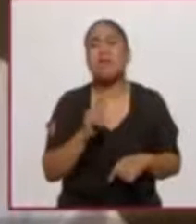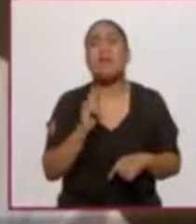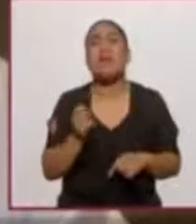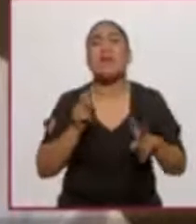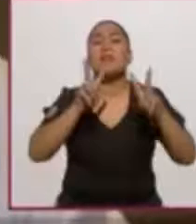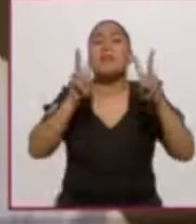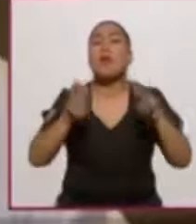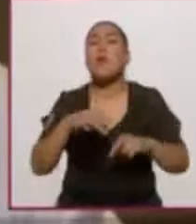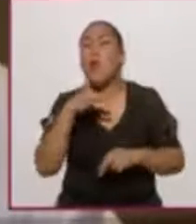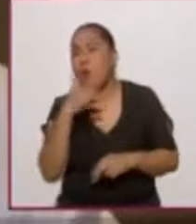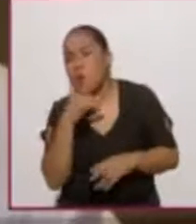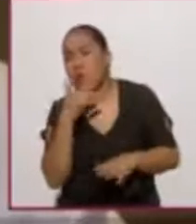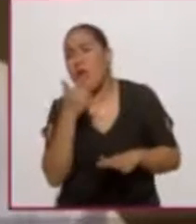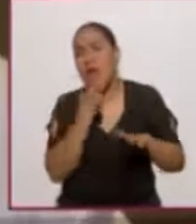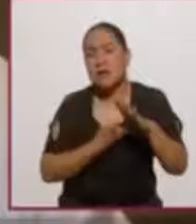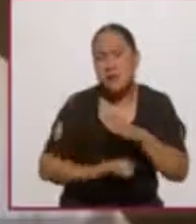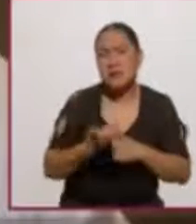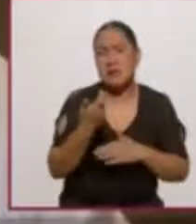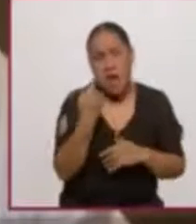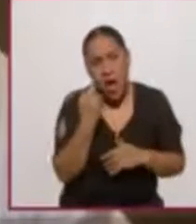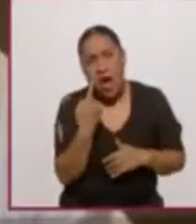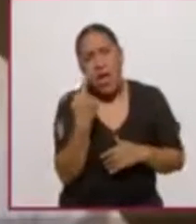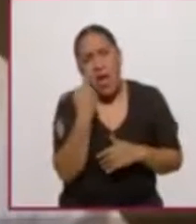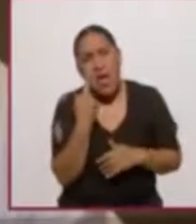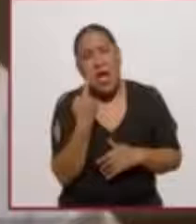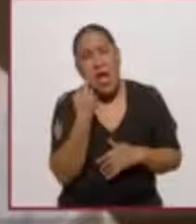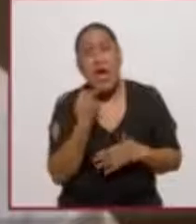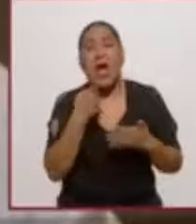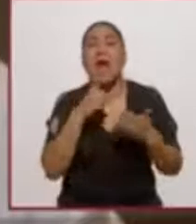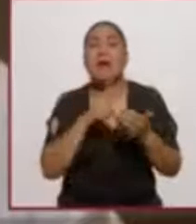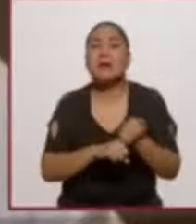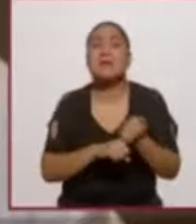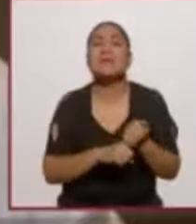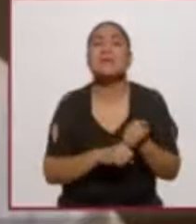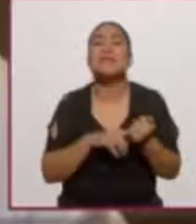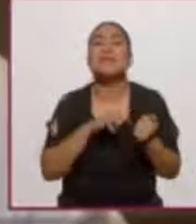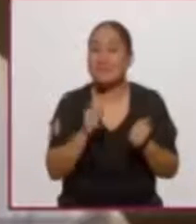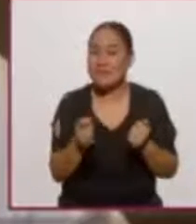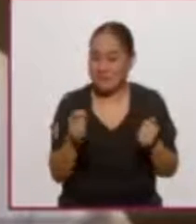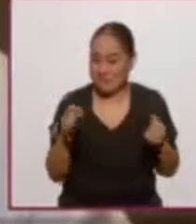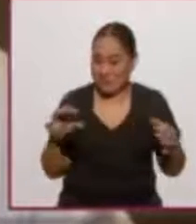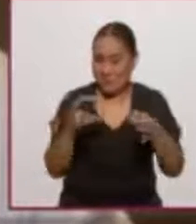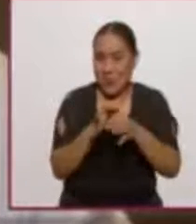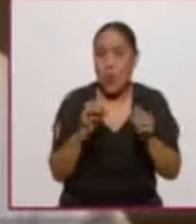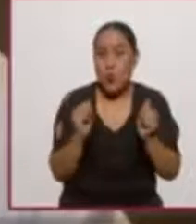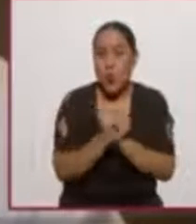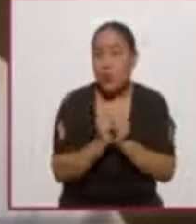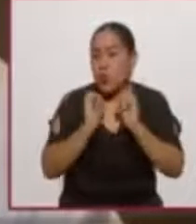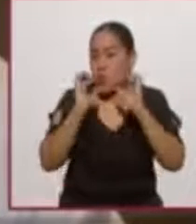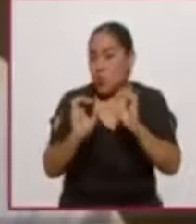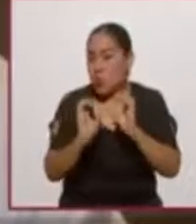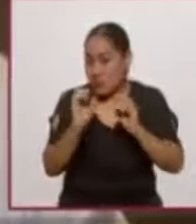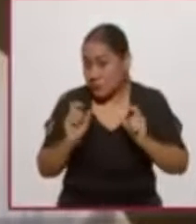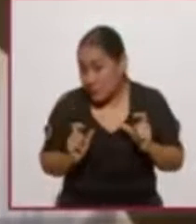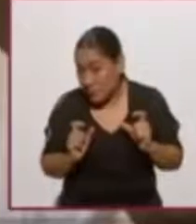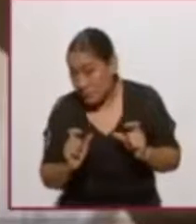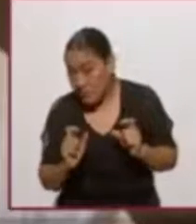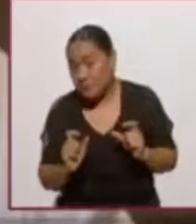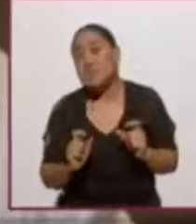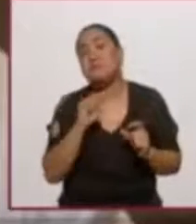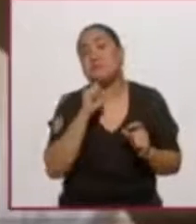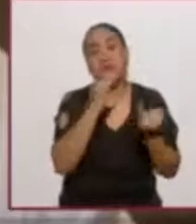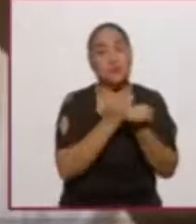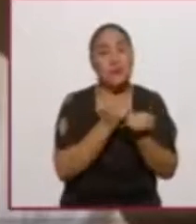corrupción frecuentemente, o en este caso, está asociado al tema de seguridad. Y parte de este componente de